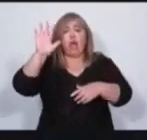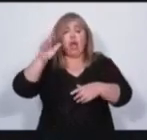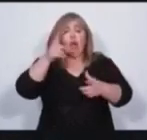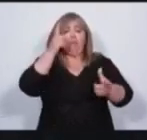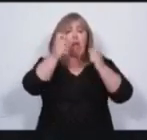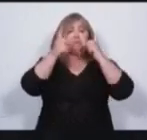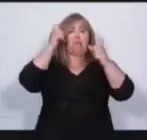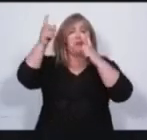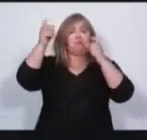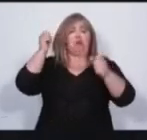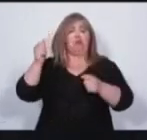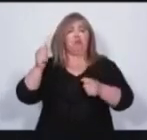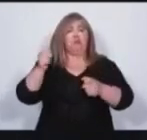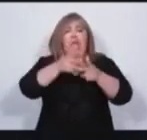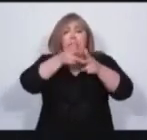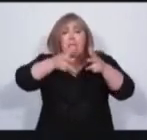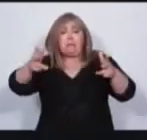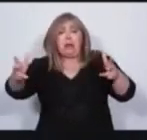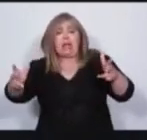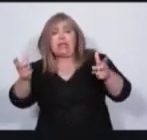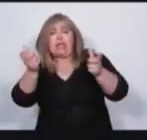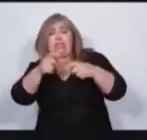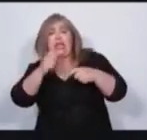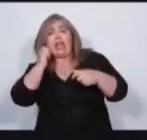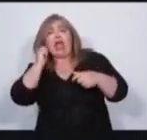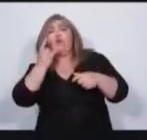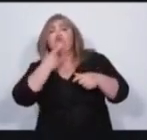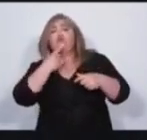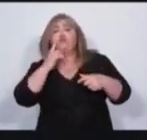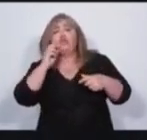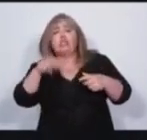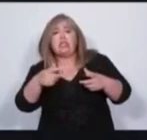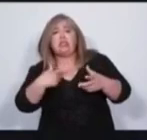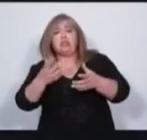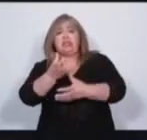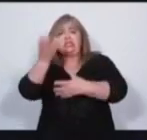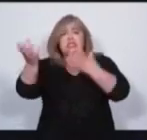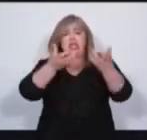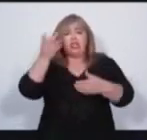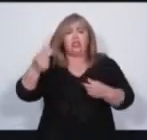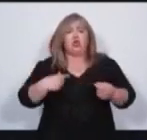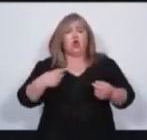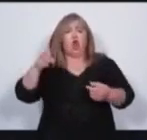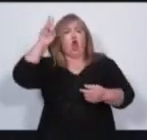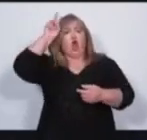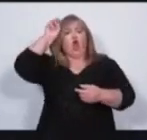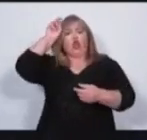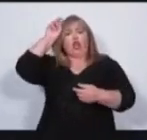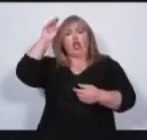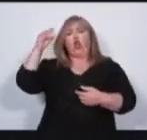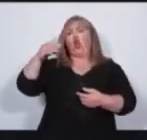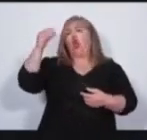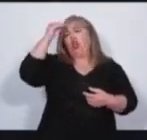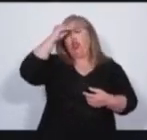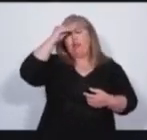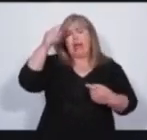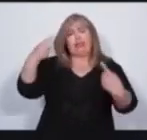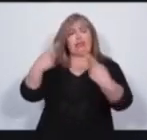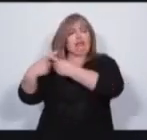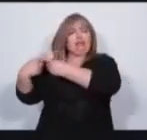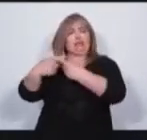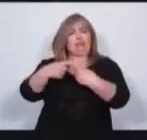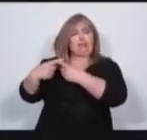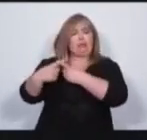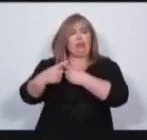playa San Agustín. Carpetazos cruzados en forma permanente entre Cornejo y Demarchi. La pelea